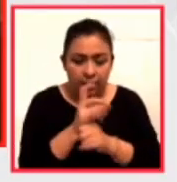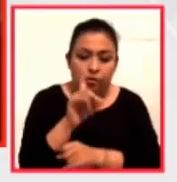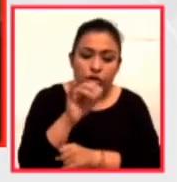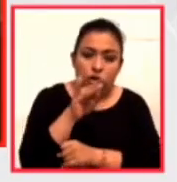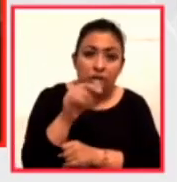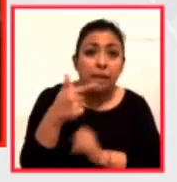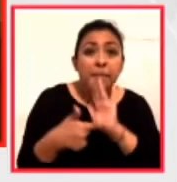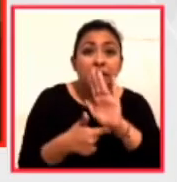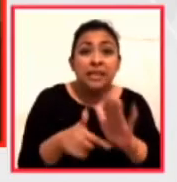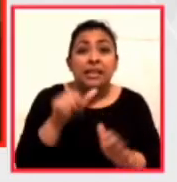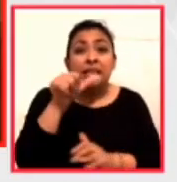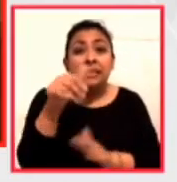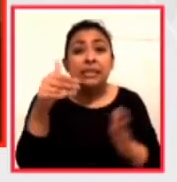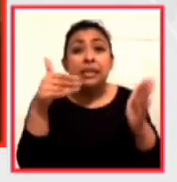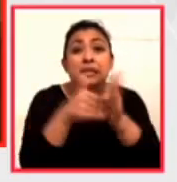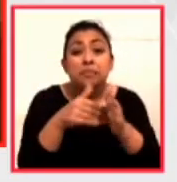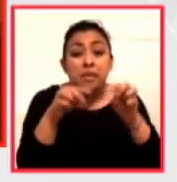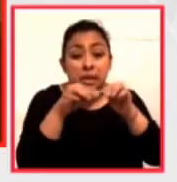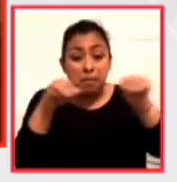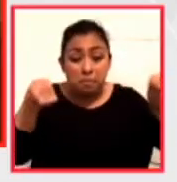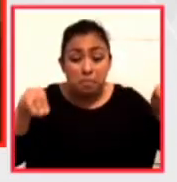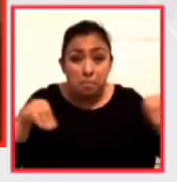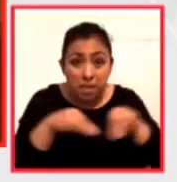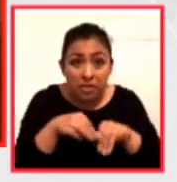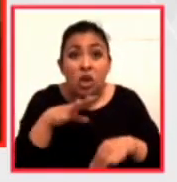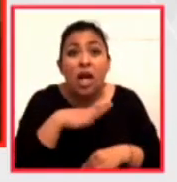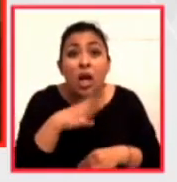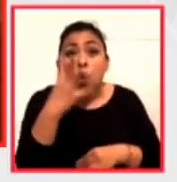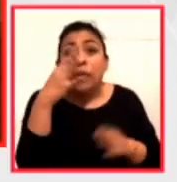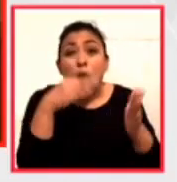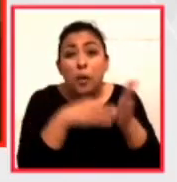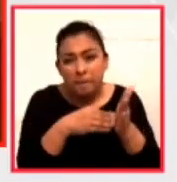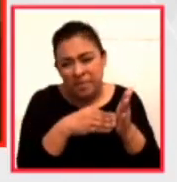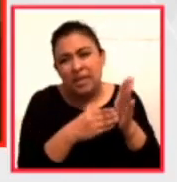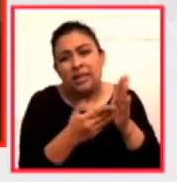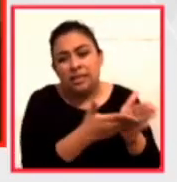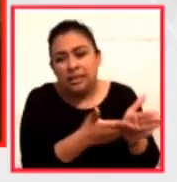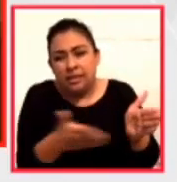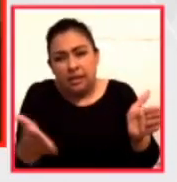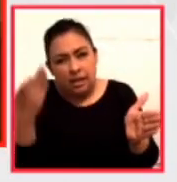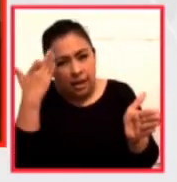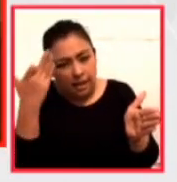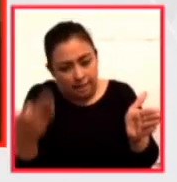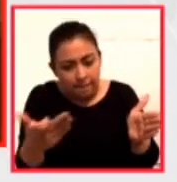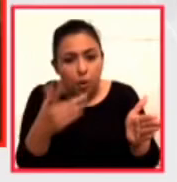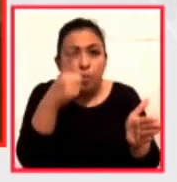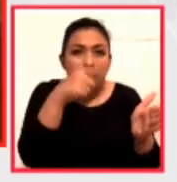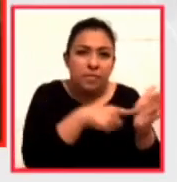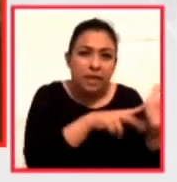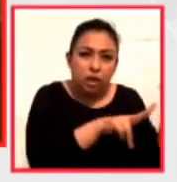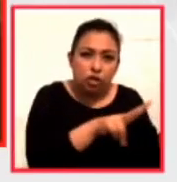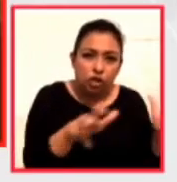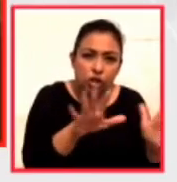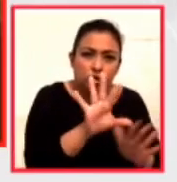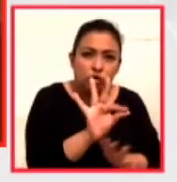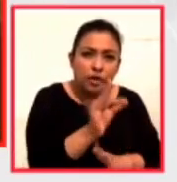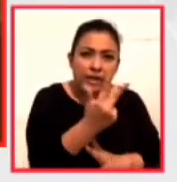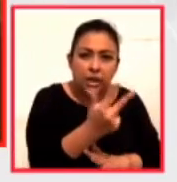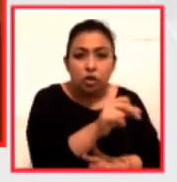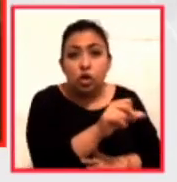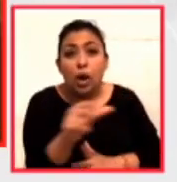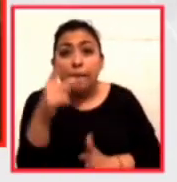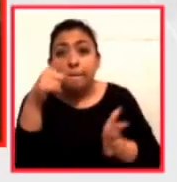16.000 metros cuadrados más de 4.000 piezas del período comprendido entre 1848 y